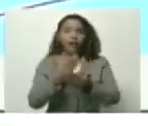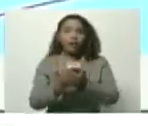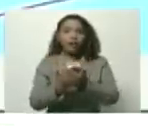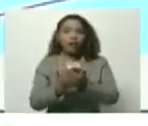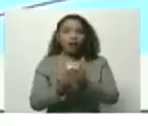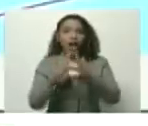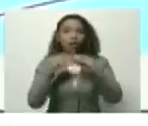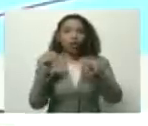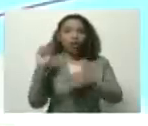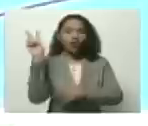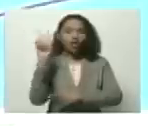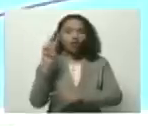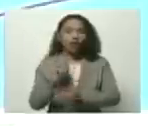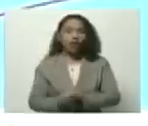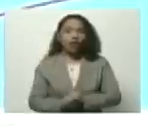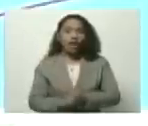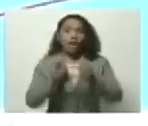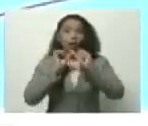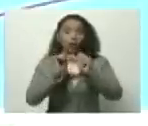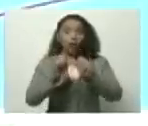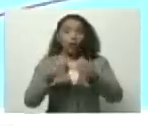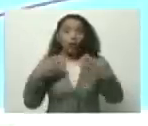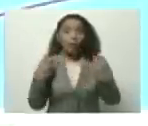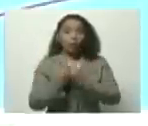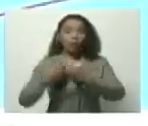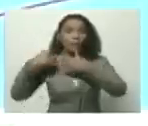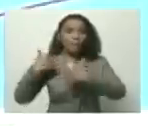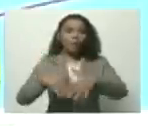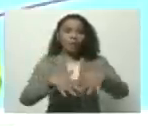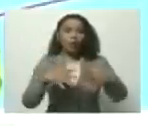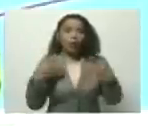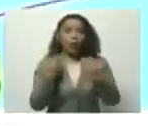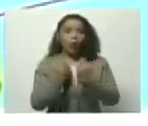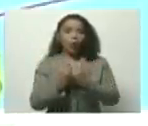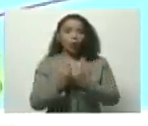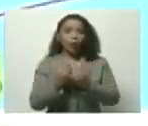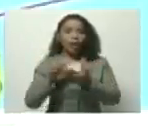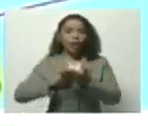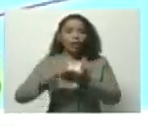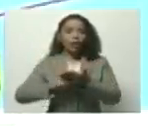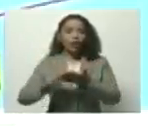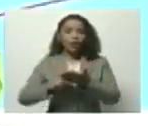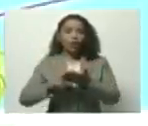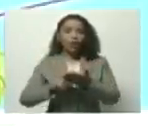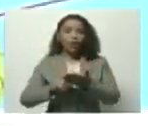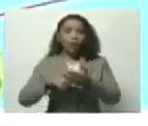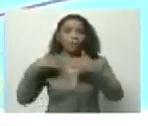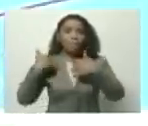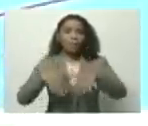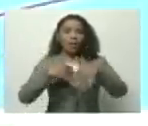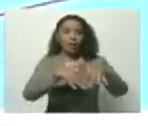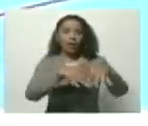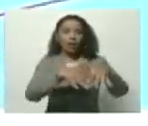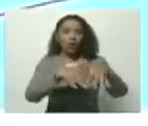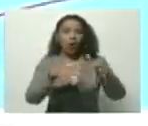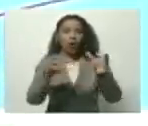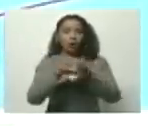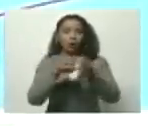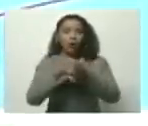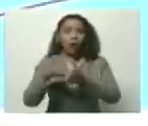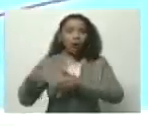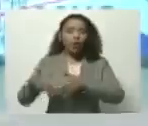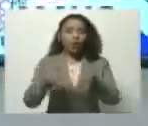a toda Venezuela y sigamos juntos marchando por la senda de la recuperación marchando por la senda que